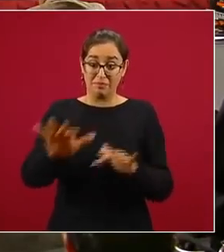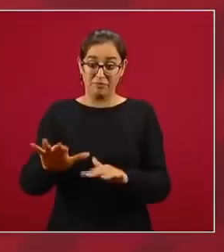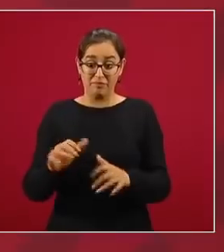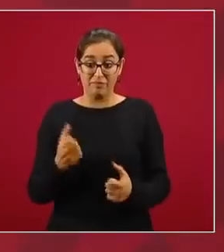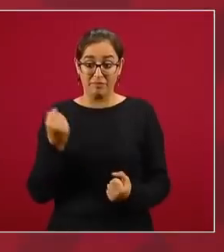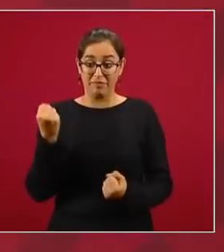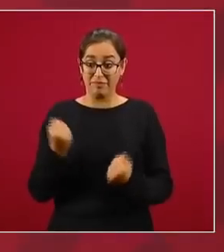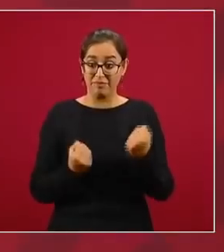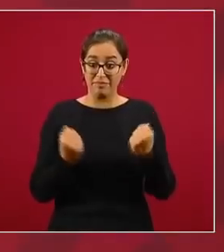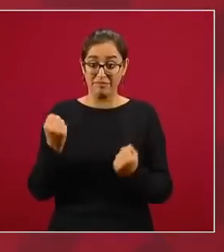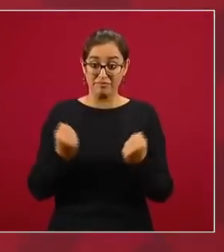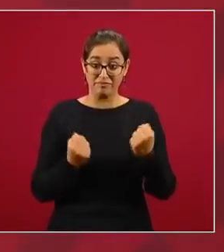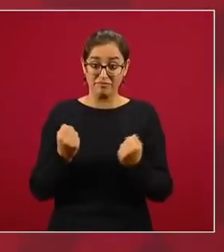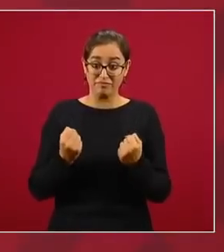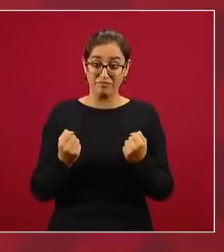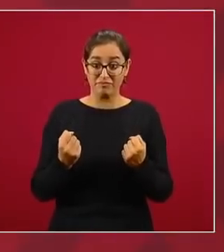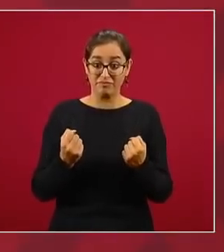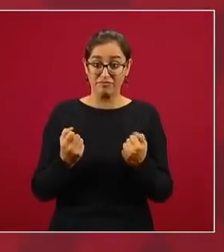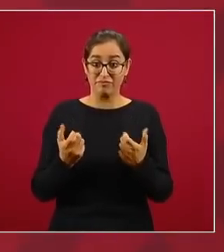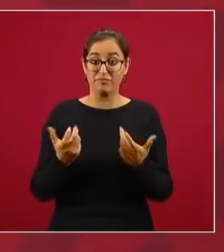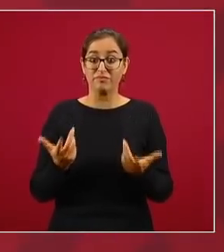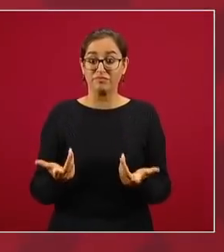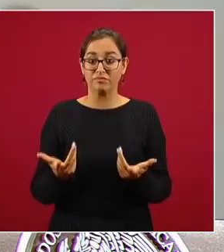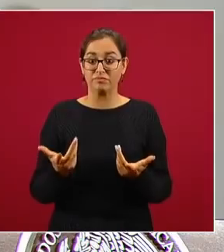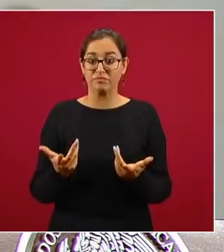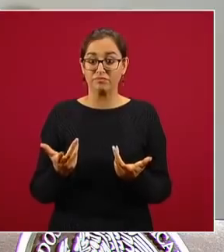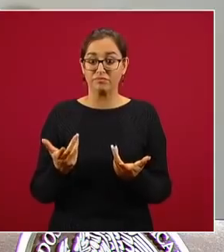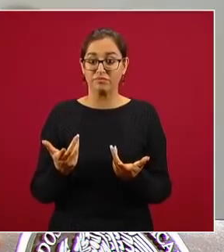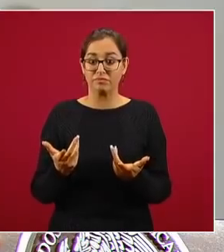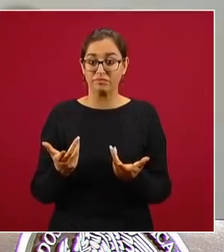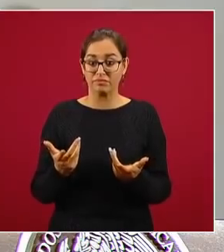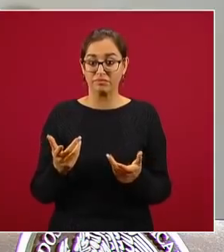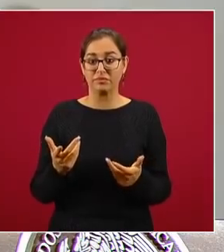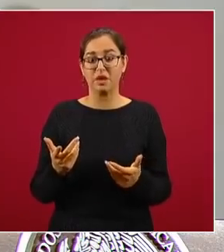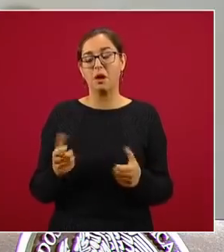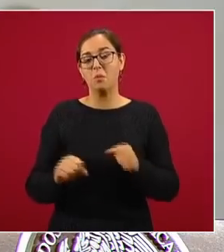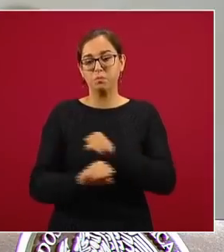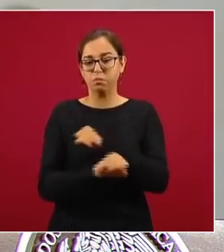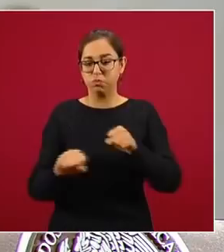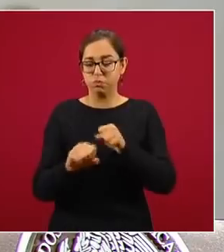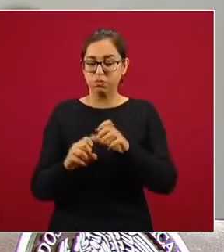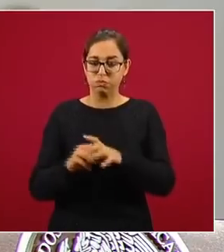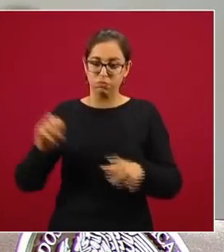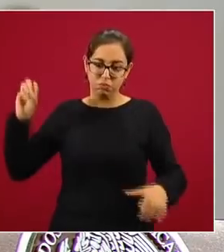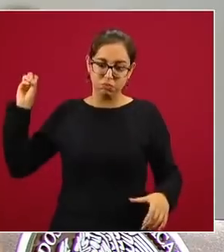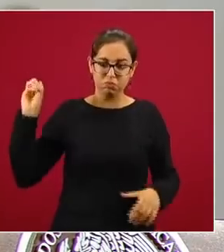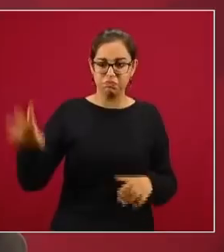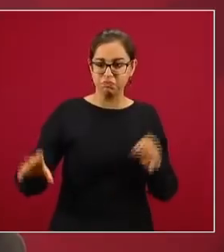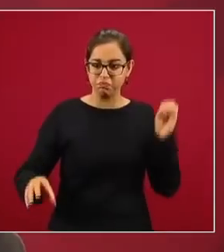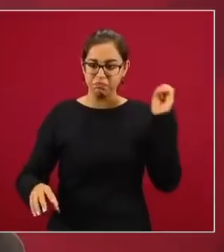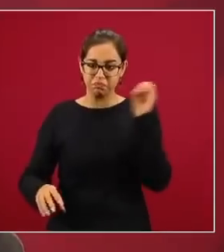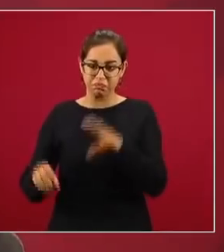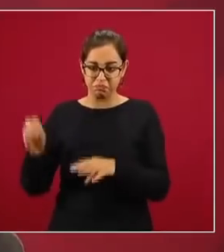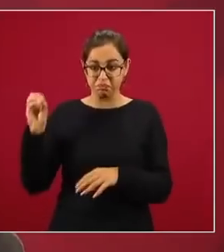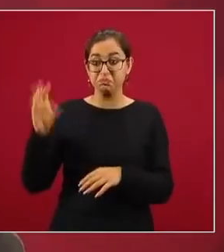de que les iban a tirar granadas o bombas.